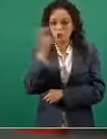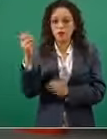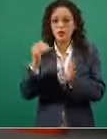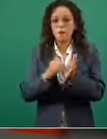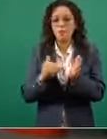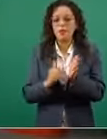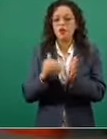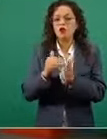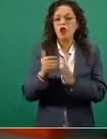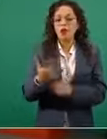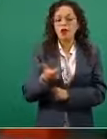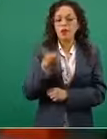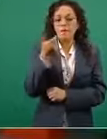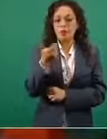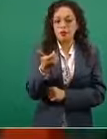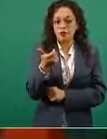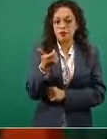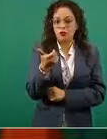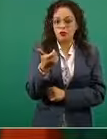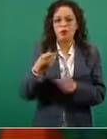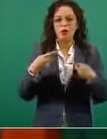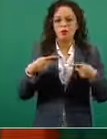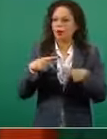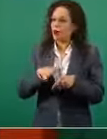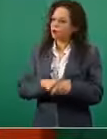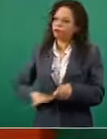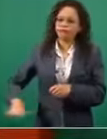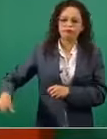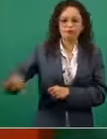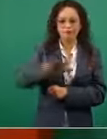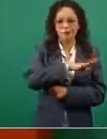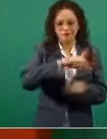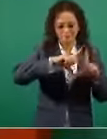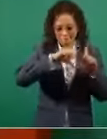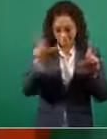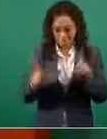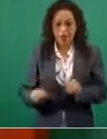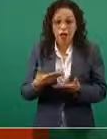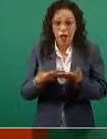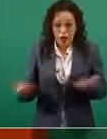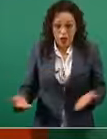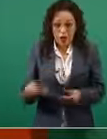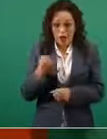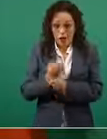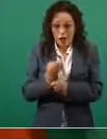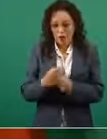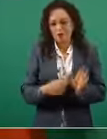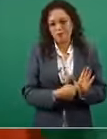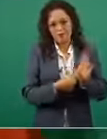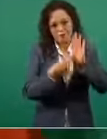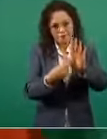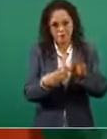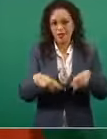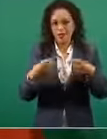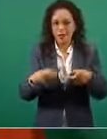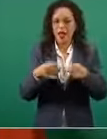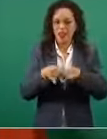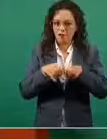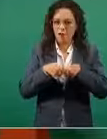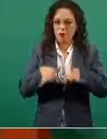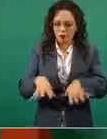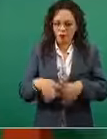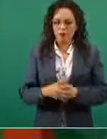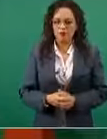de pesos, abajo. ¿Qué es lo que les vamos a informar ahora? Porque se van a adelantar recursos,